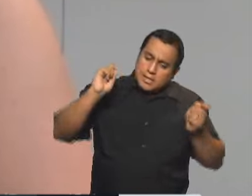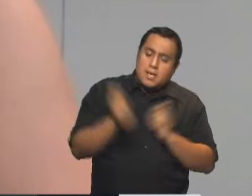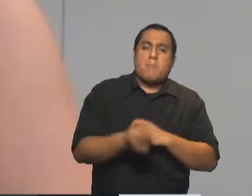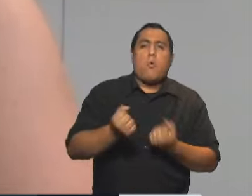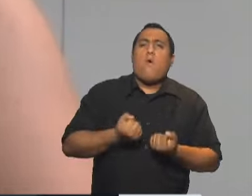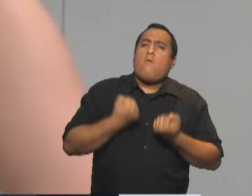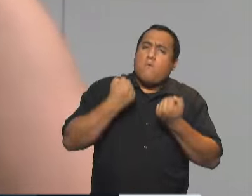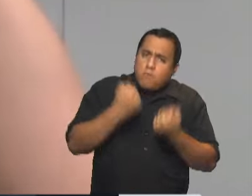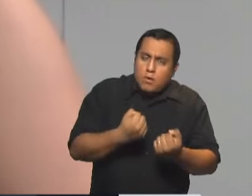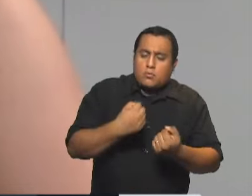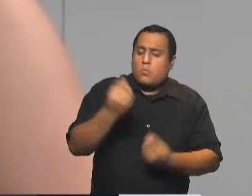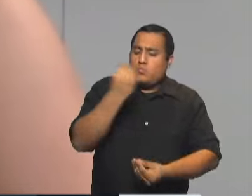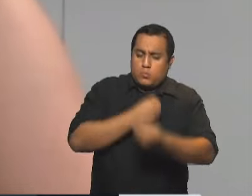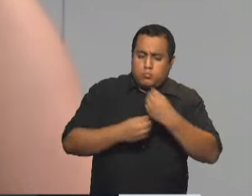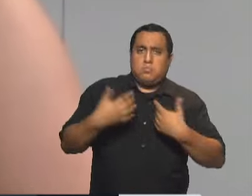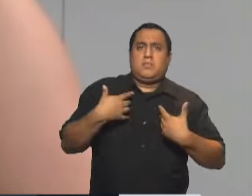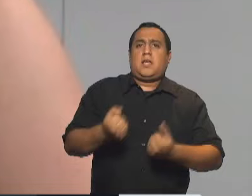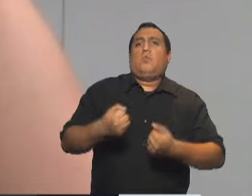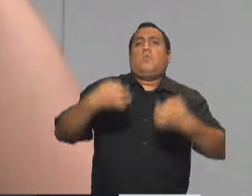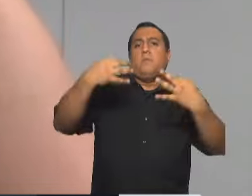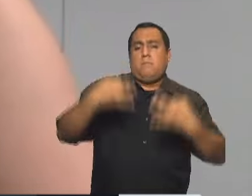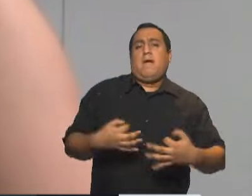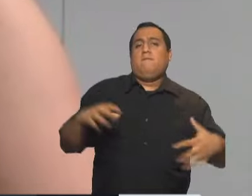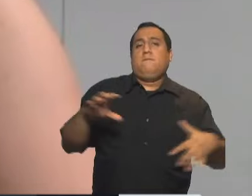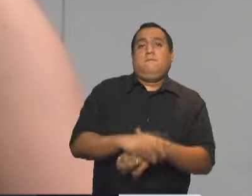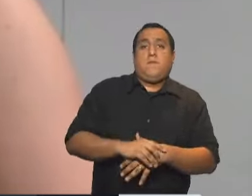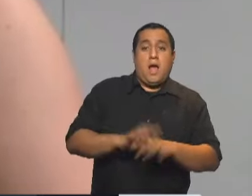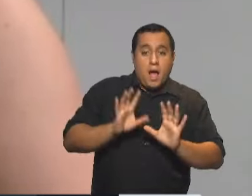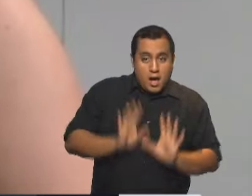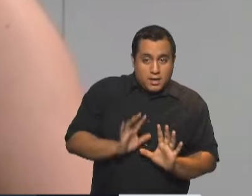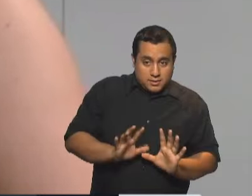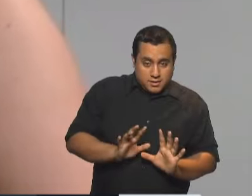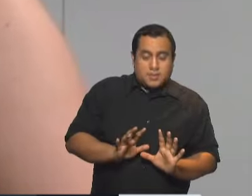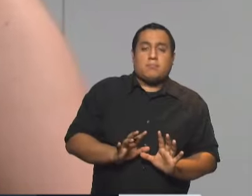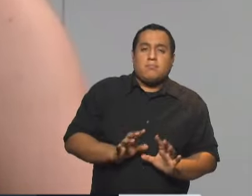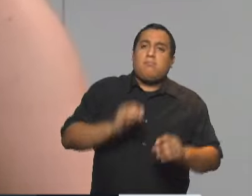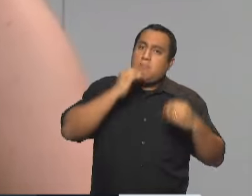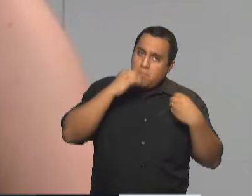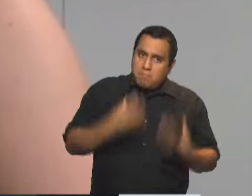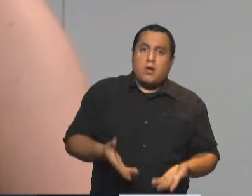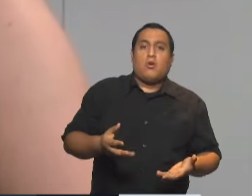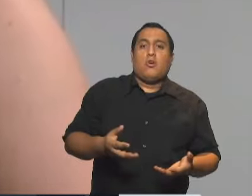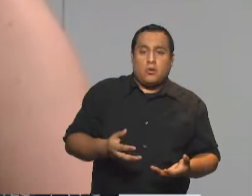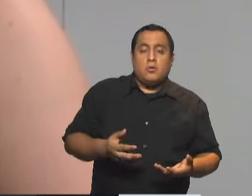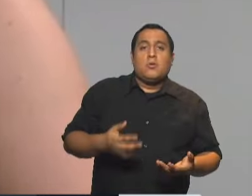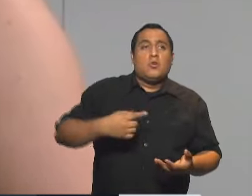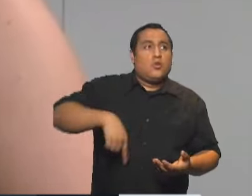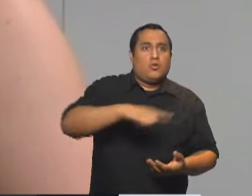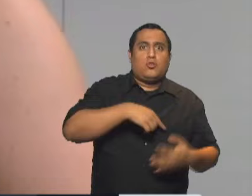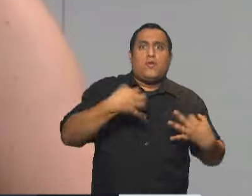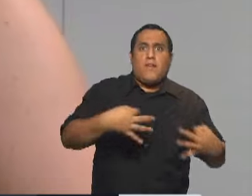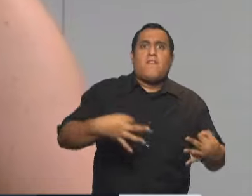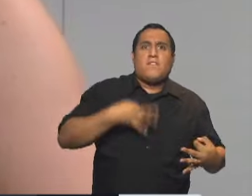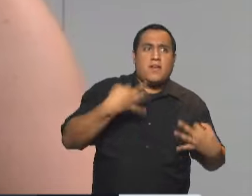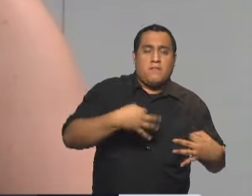esforzarnos por llevar una nutrición adecuada que en definitiva es la mejor inversión que podemos hacer para nosotros para nuestra